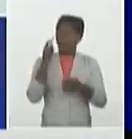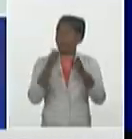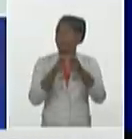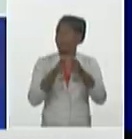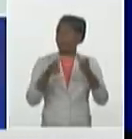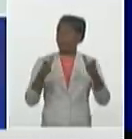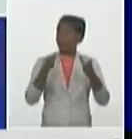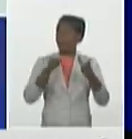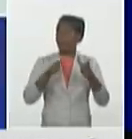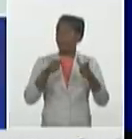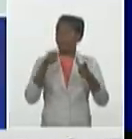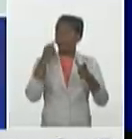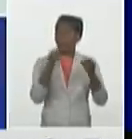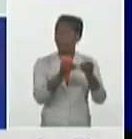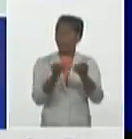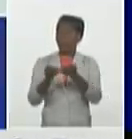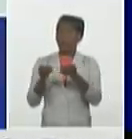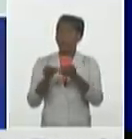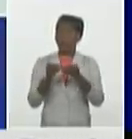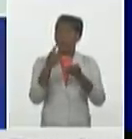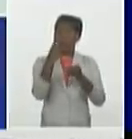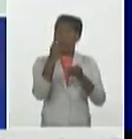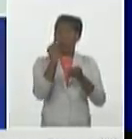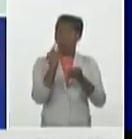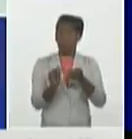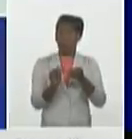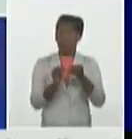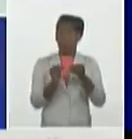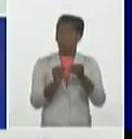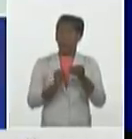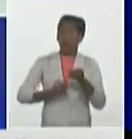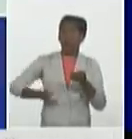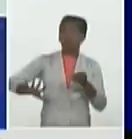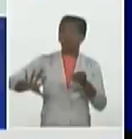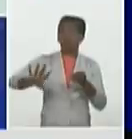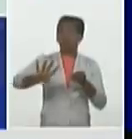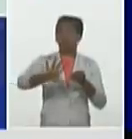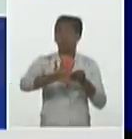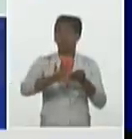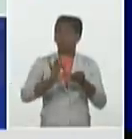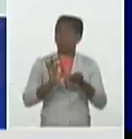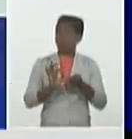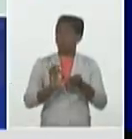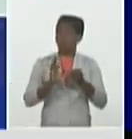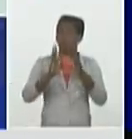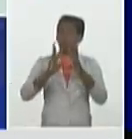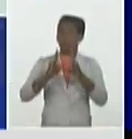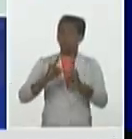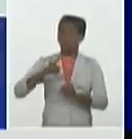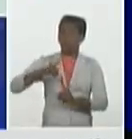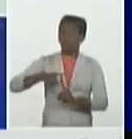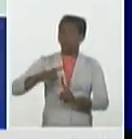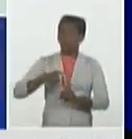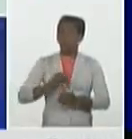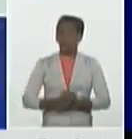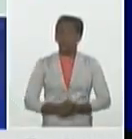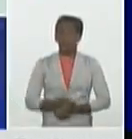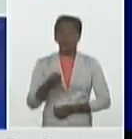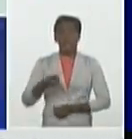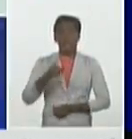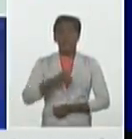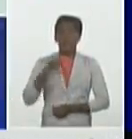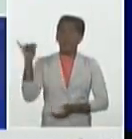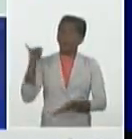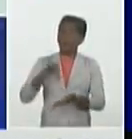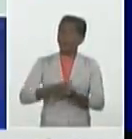autóctona en el país. Ayer con una cifra baja de importado 24 y solo